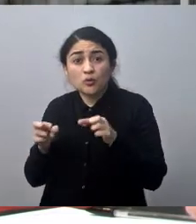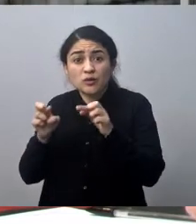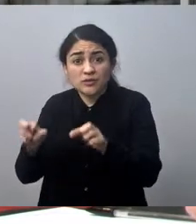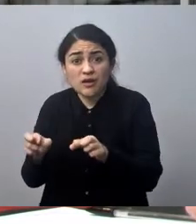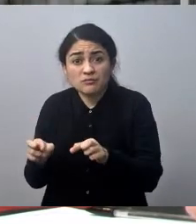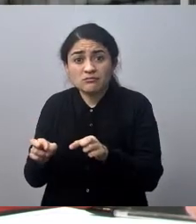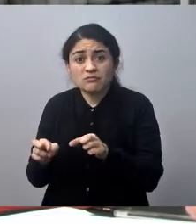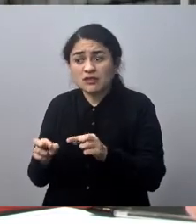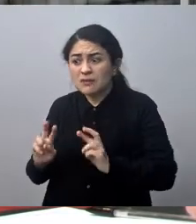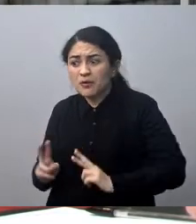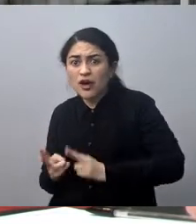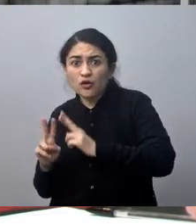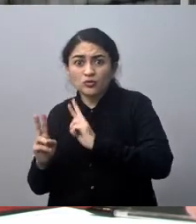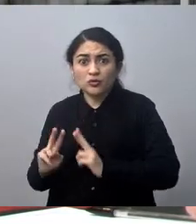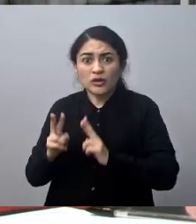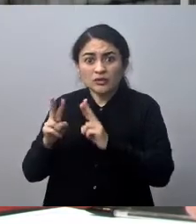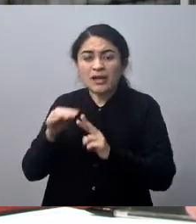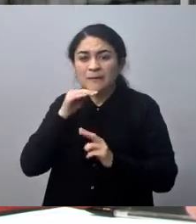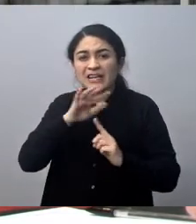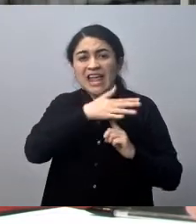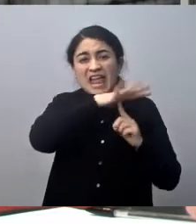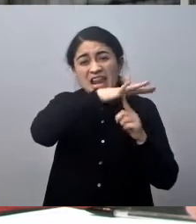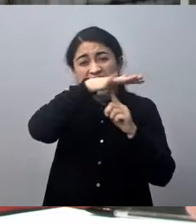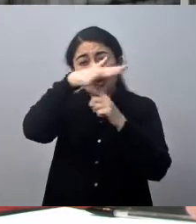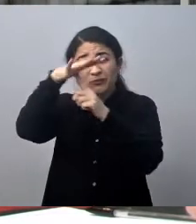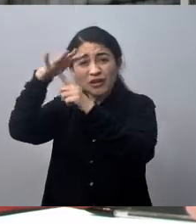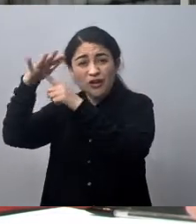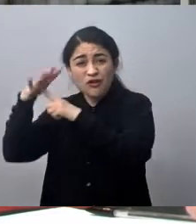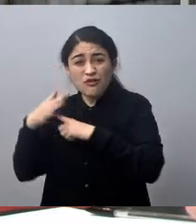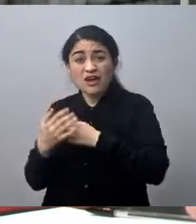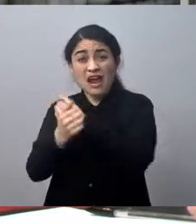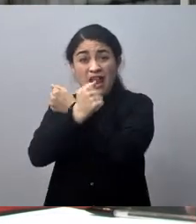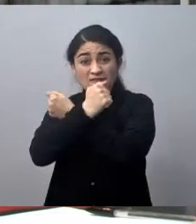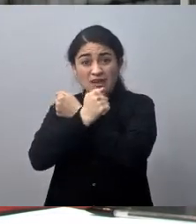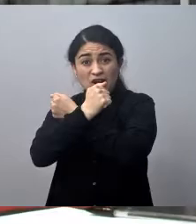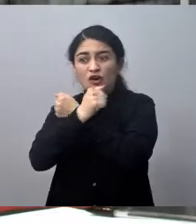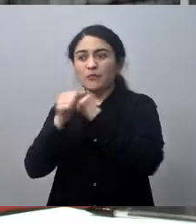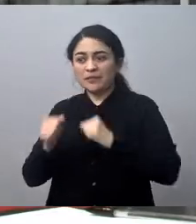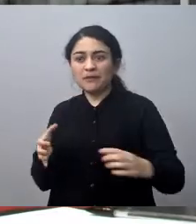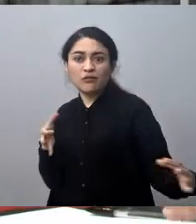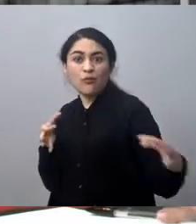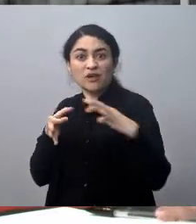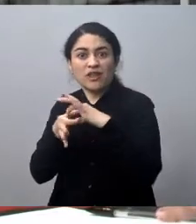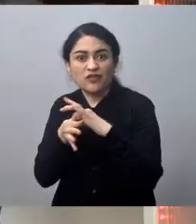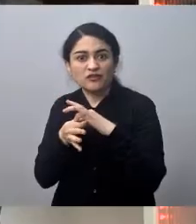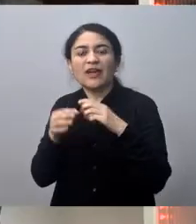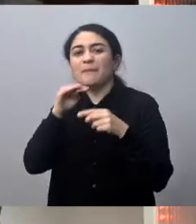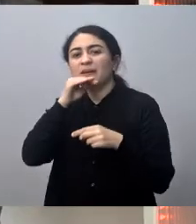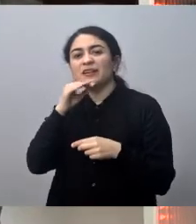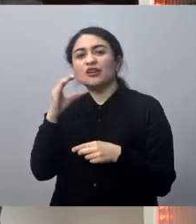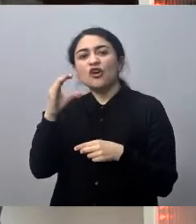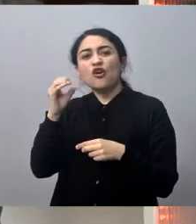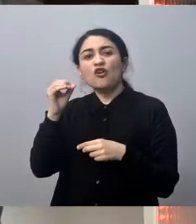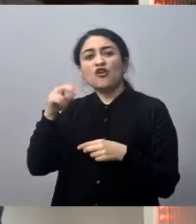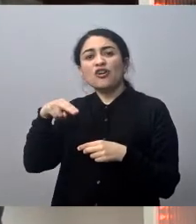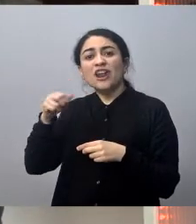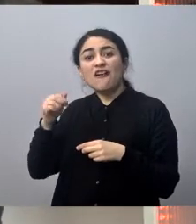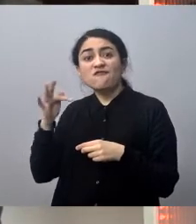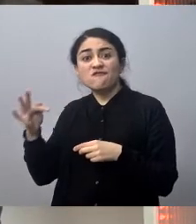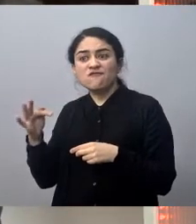el tema de helicóptero de carabinero para el trabajo en conjunto la CONAF Y además el aeropuerto no